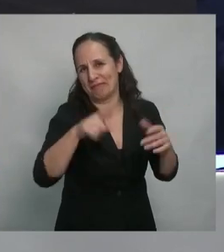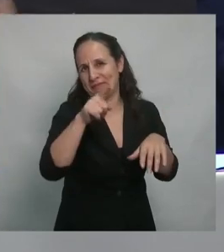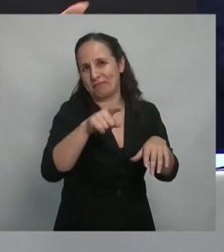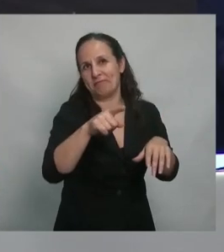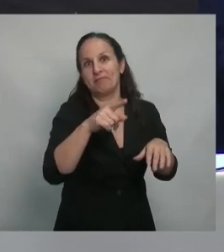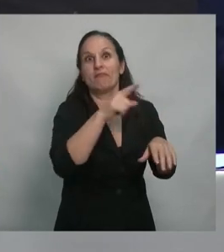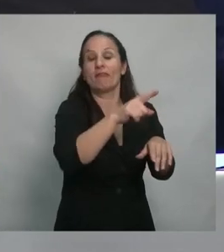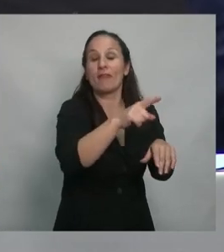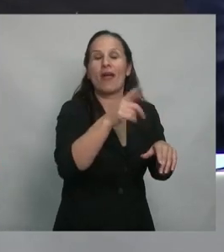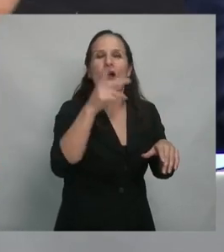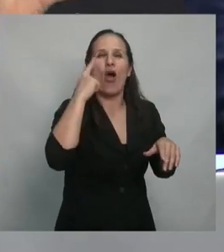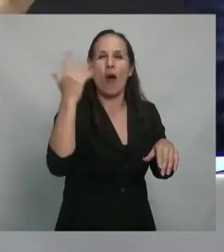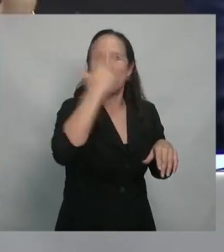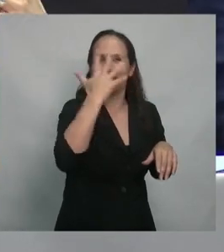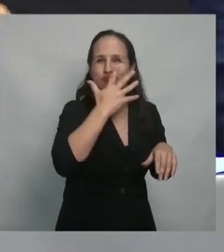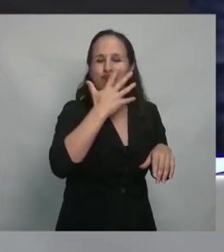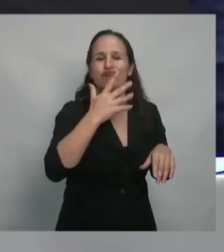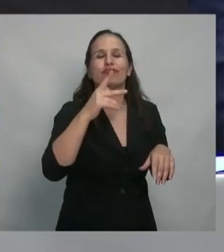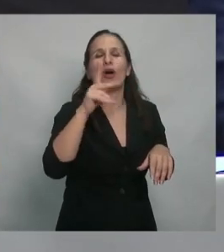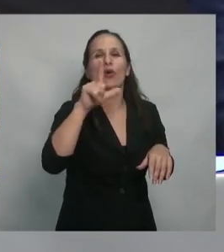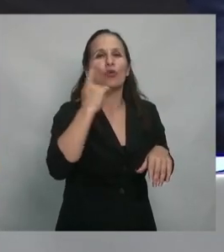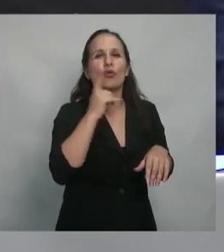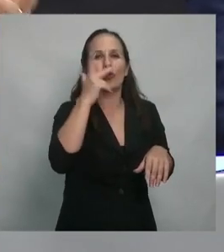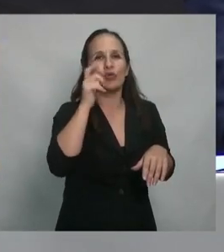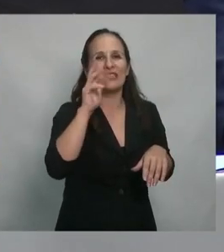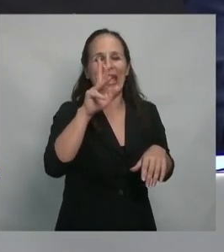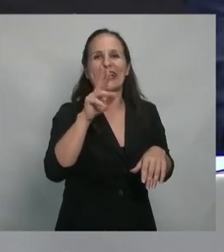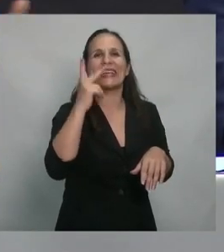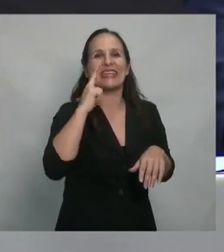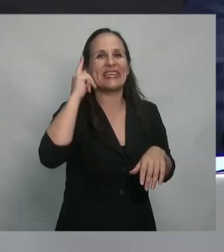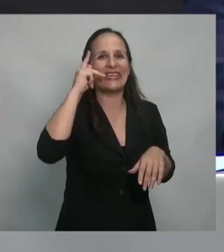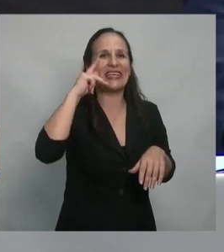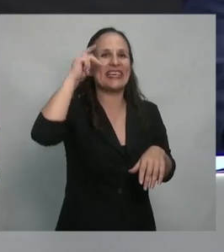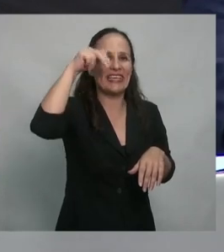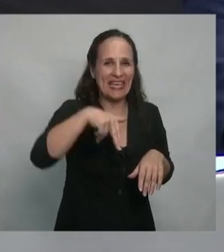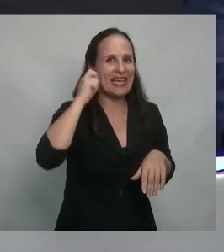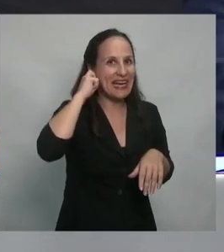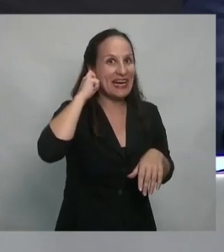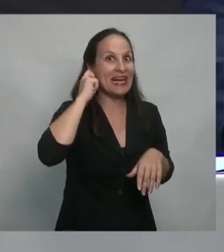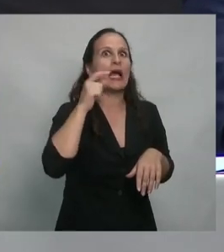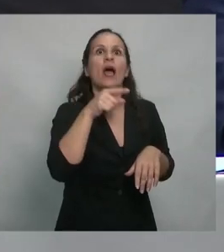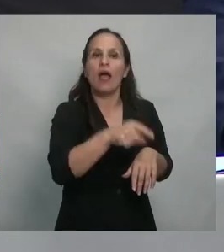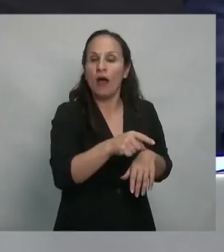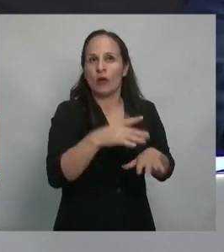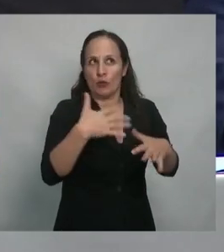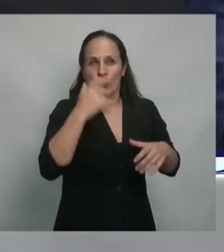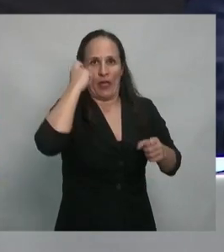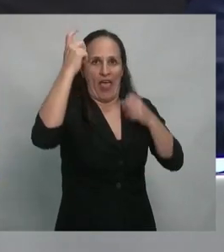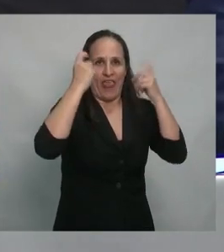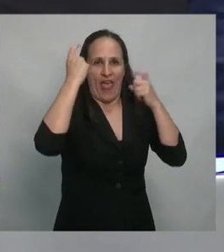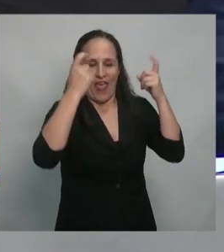Martin Luther King, ese era el mundo de nuestra juventud. Por lo tanto, nuestras ideas eran un poco